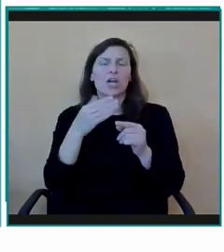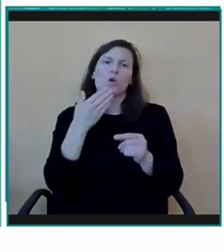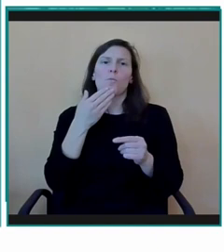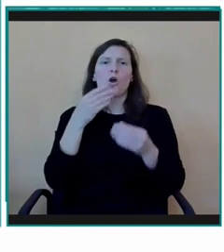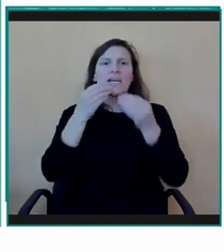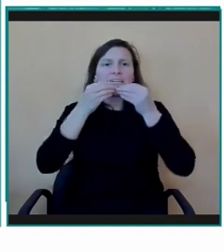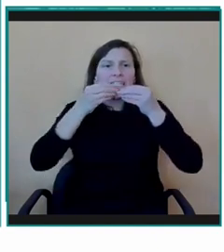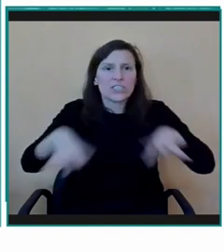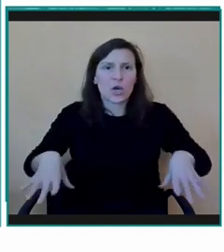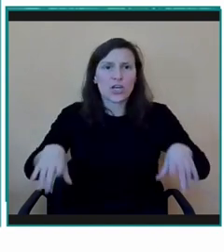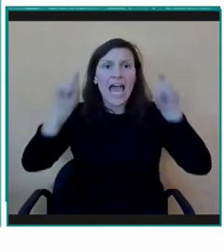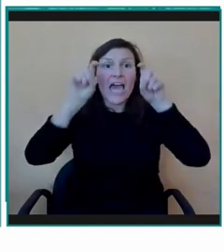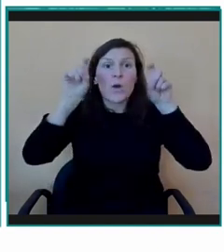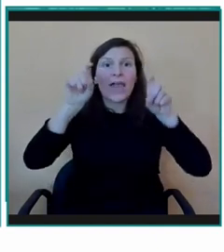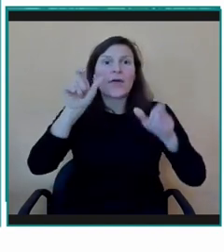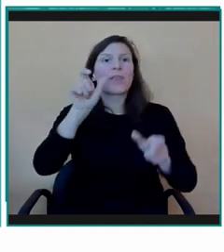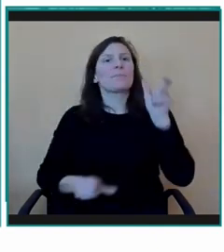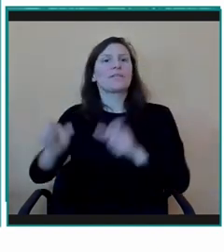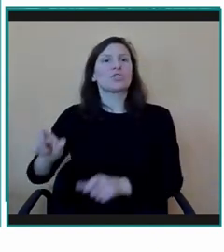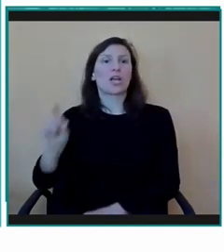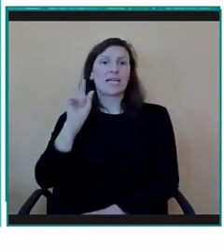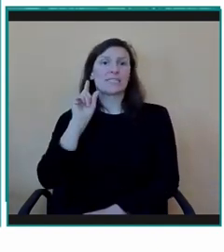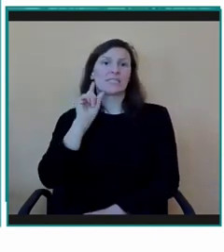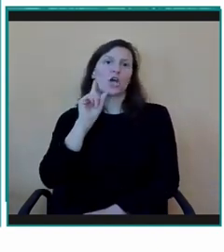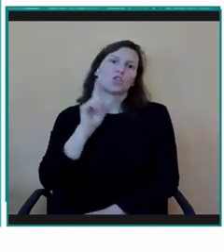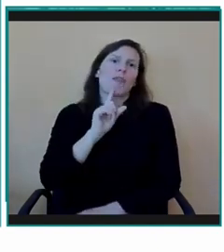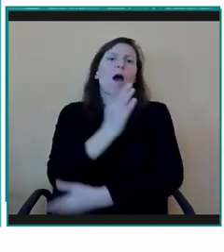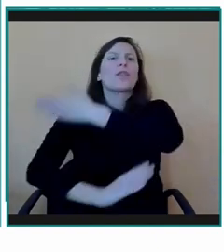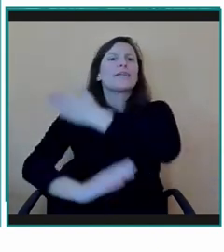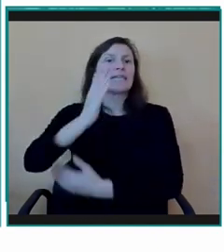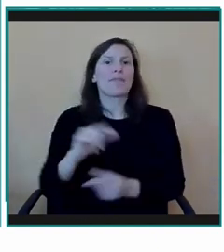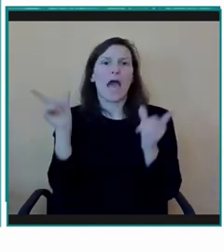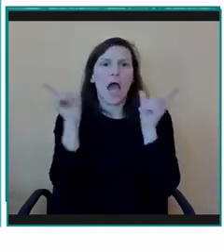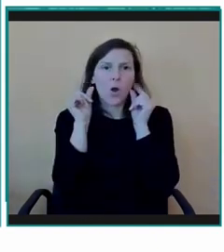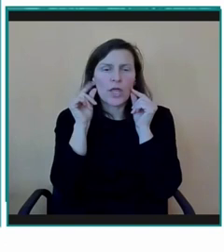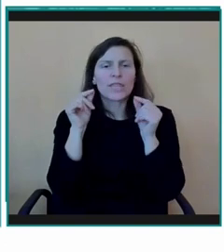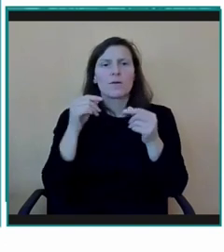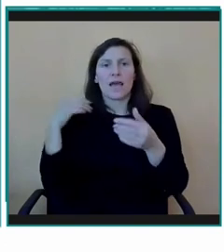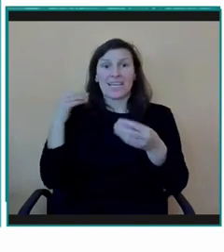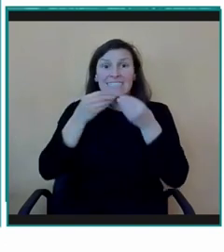educación, de la educación de las personas con discapacidad en nuestro país.